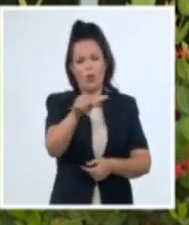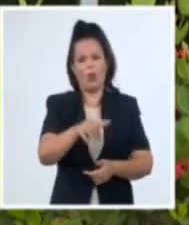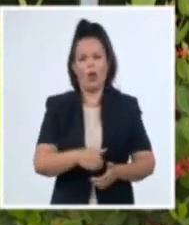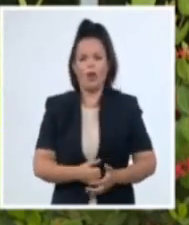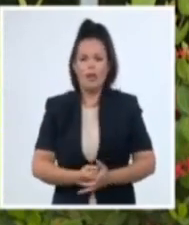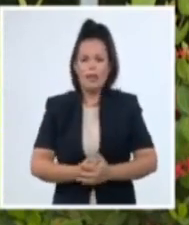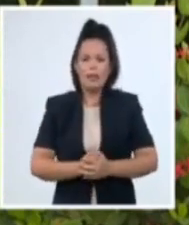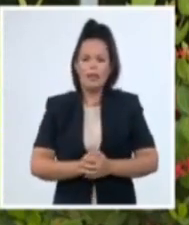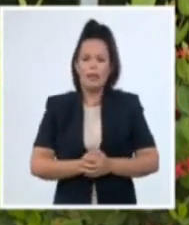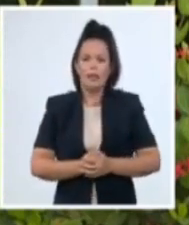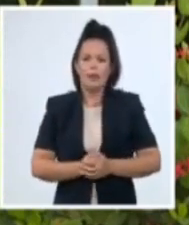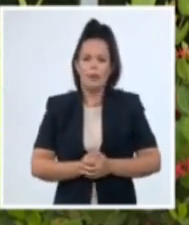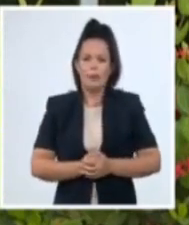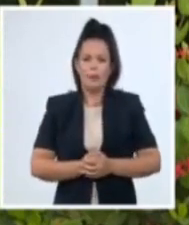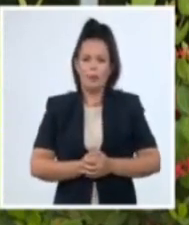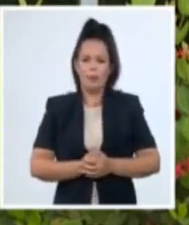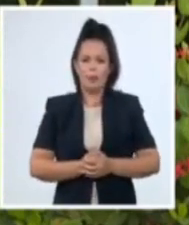e Iván Romero, Sistema Informativo de la Televisión Cubana.